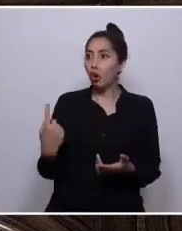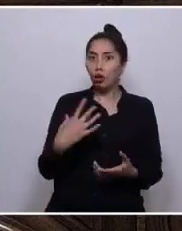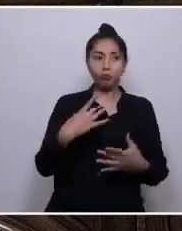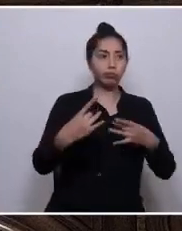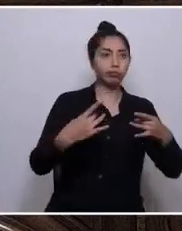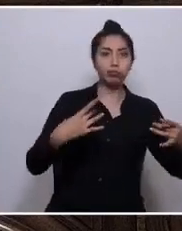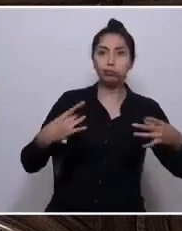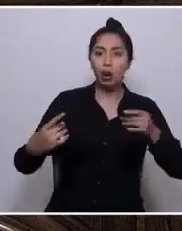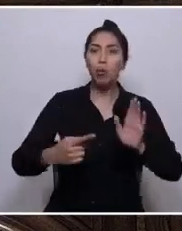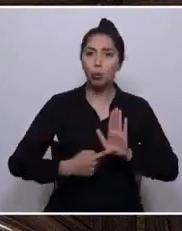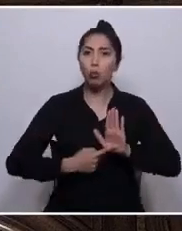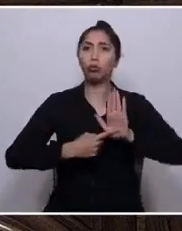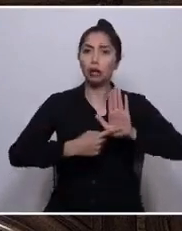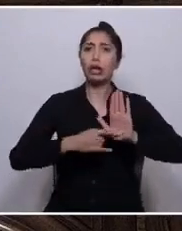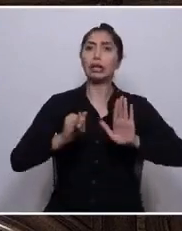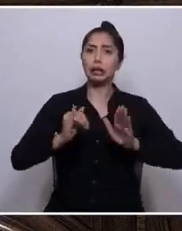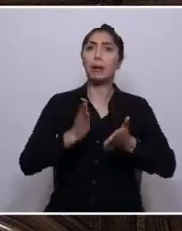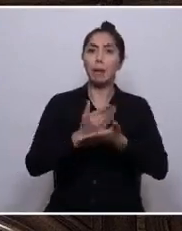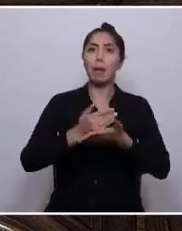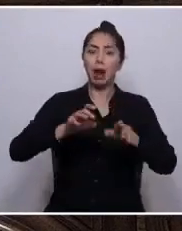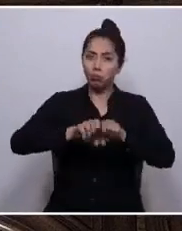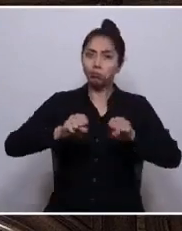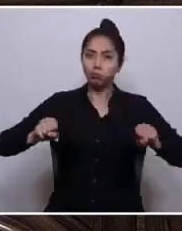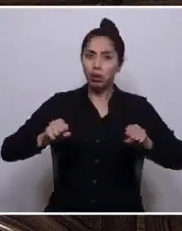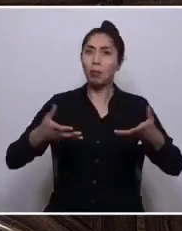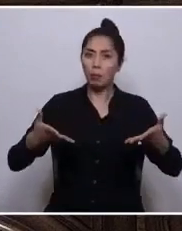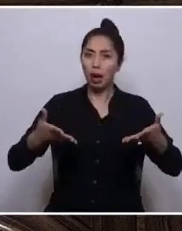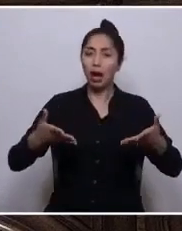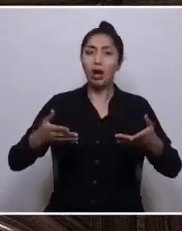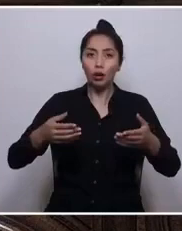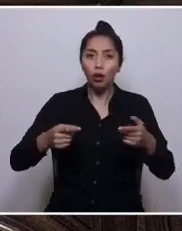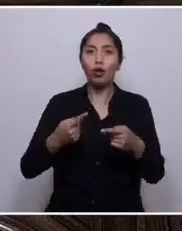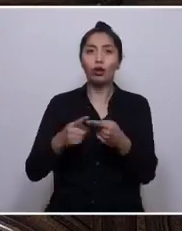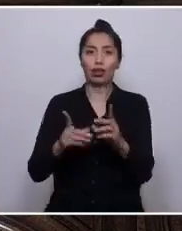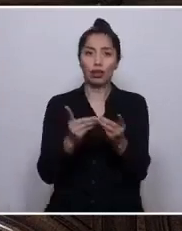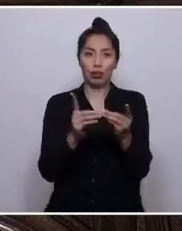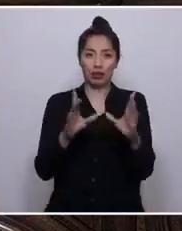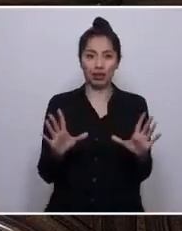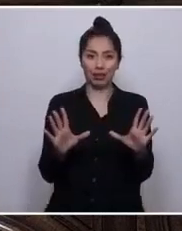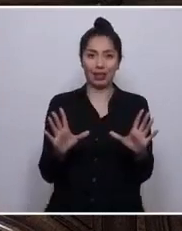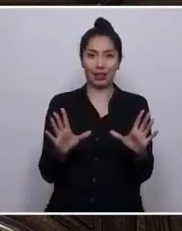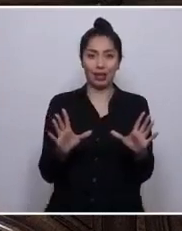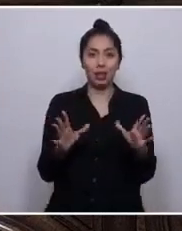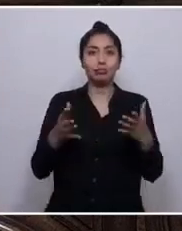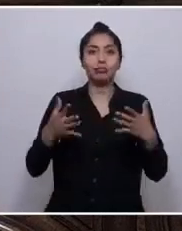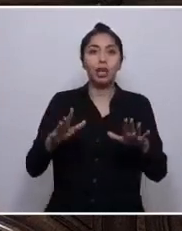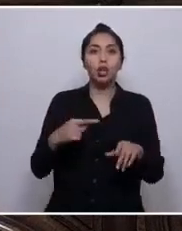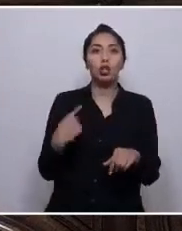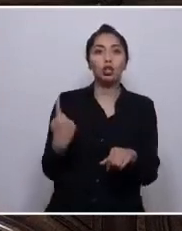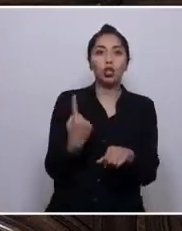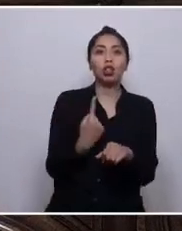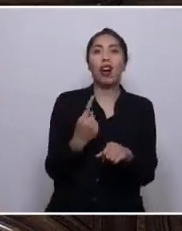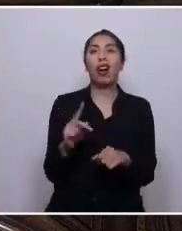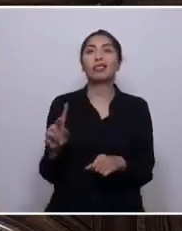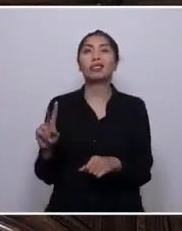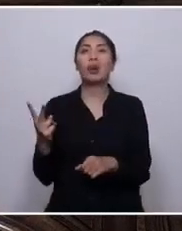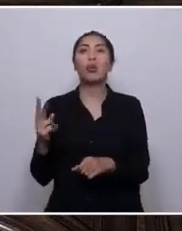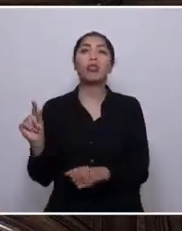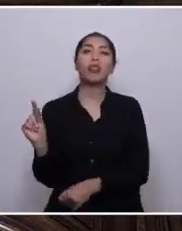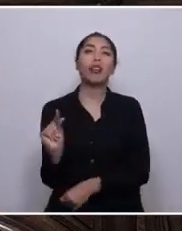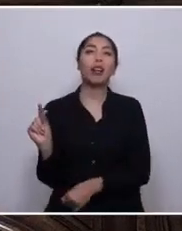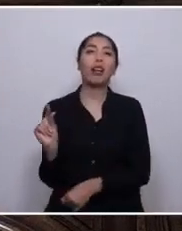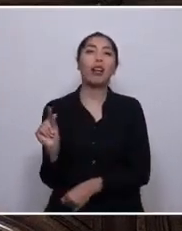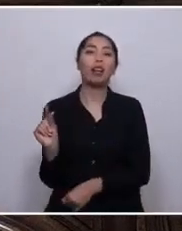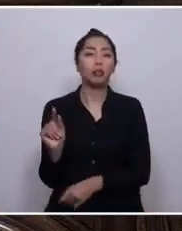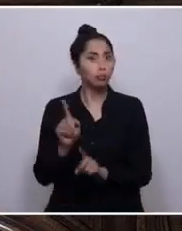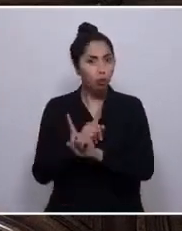demostrar que estamos preparadas para otra democracia en la que dejamos de ser actrices secundarias de nuestros